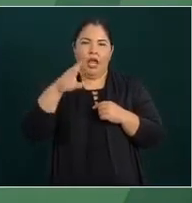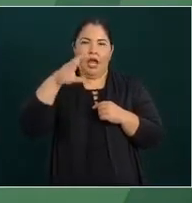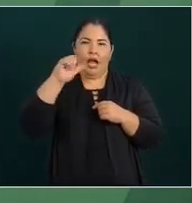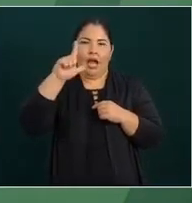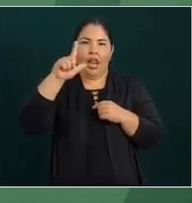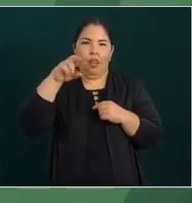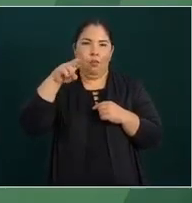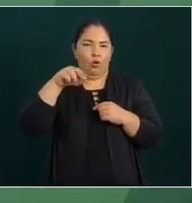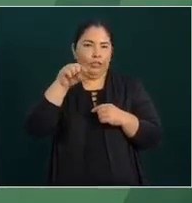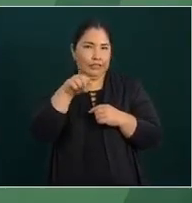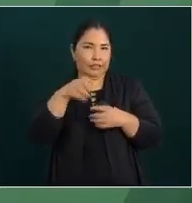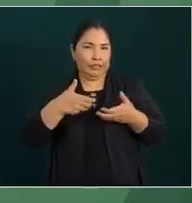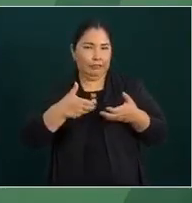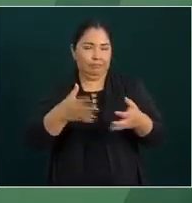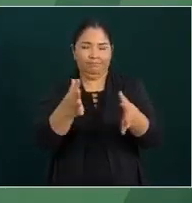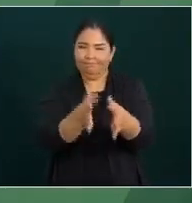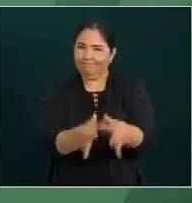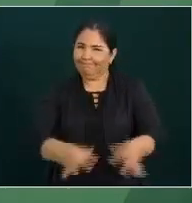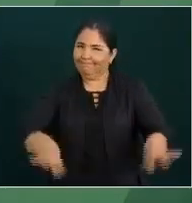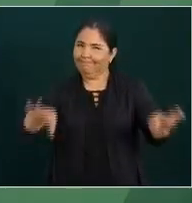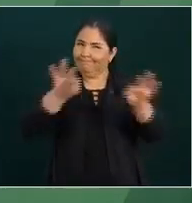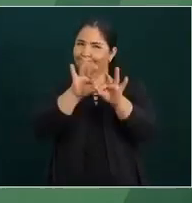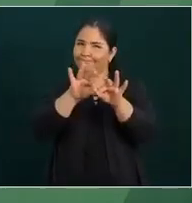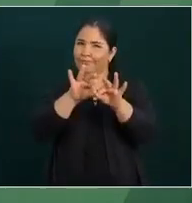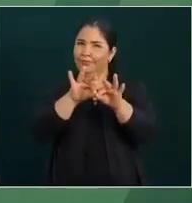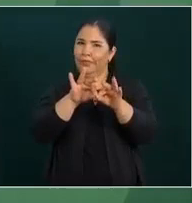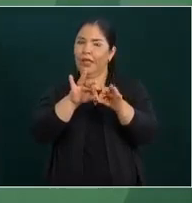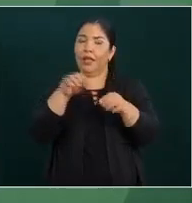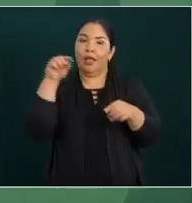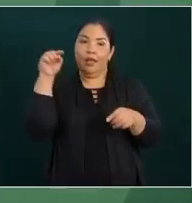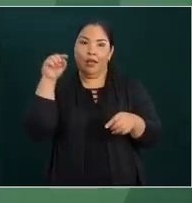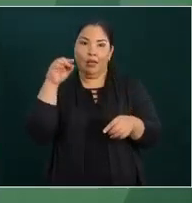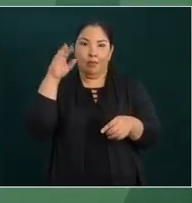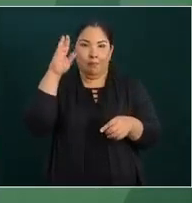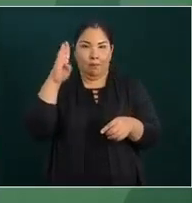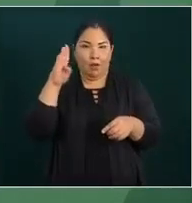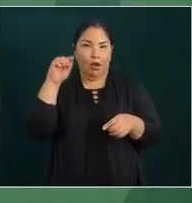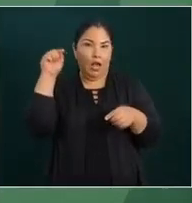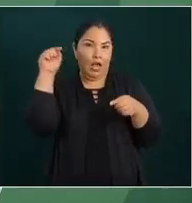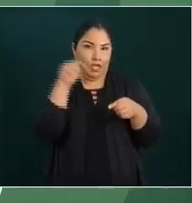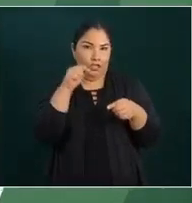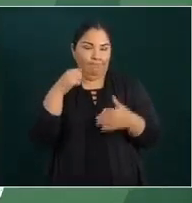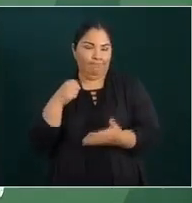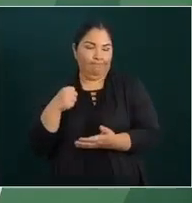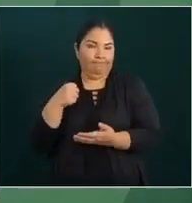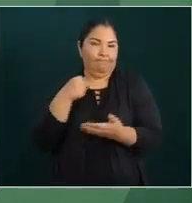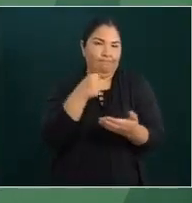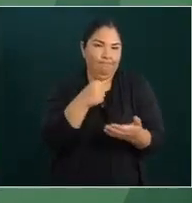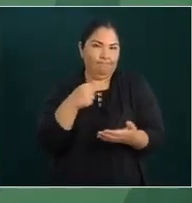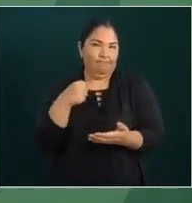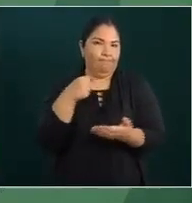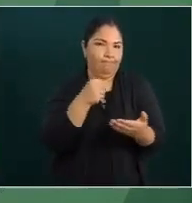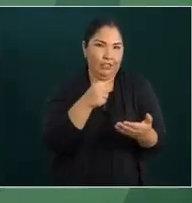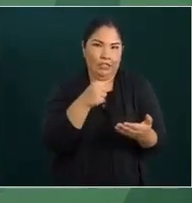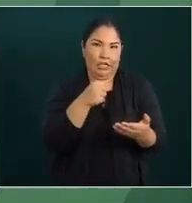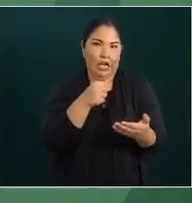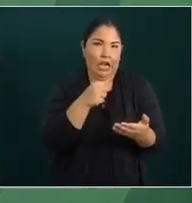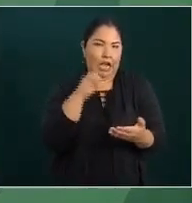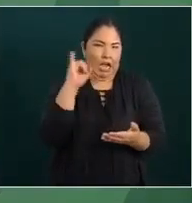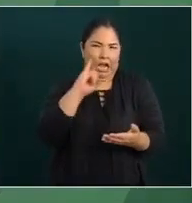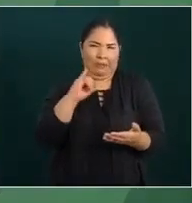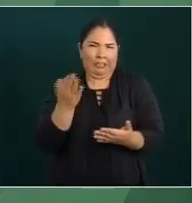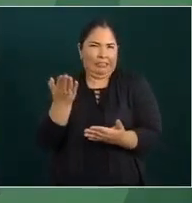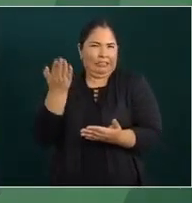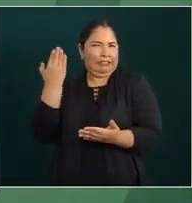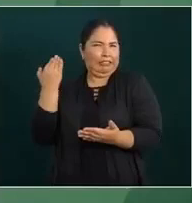importante. Y en Badiraguato se está invirtiendo, como nunca se había hecho,